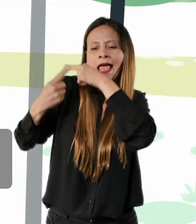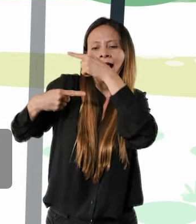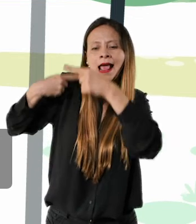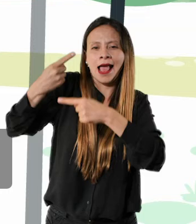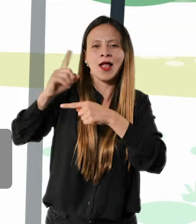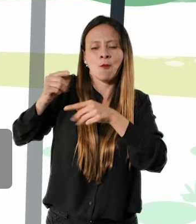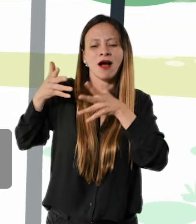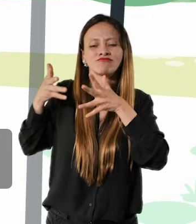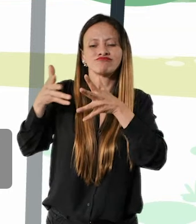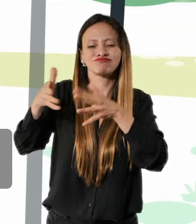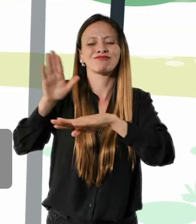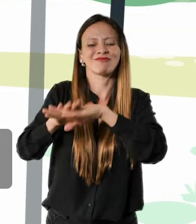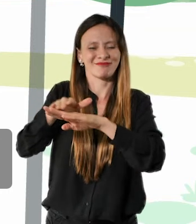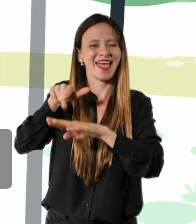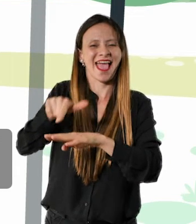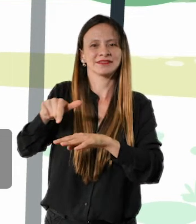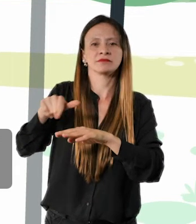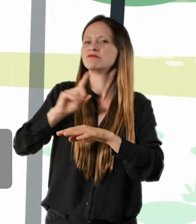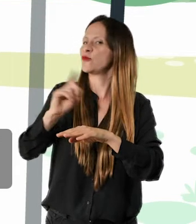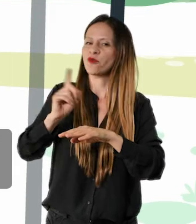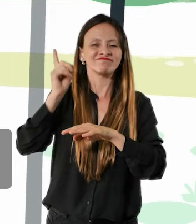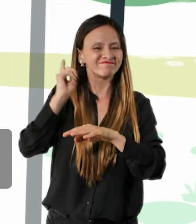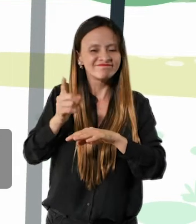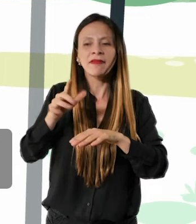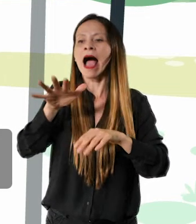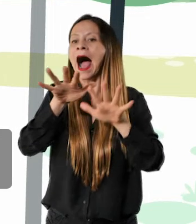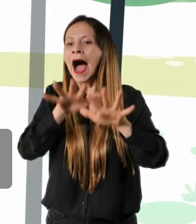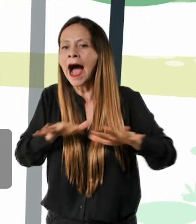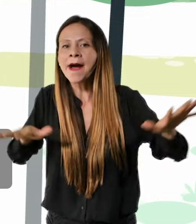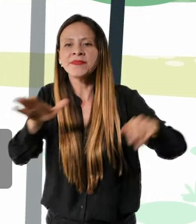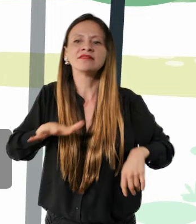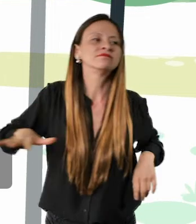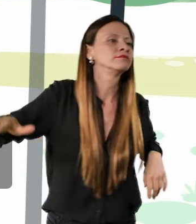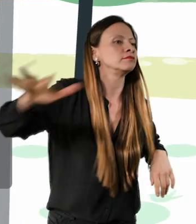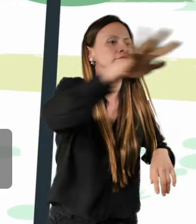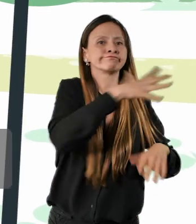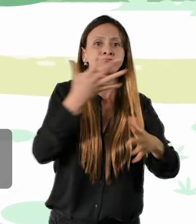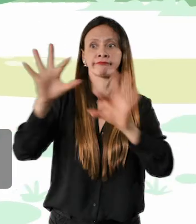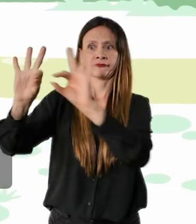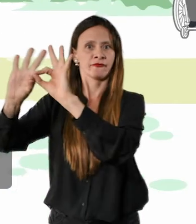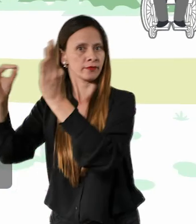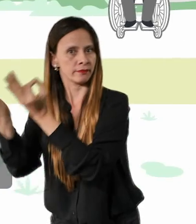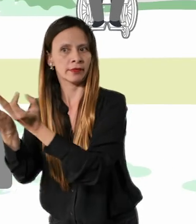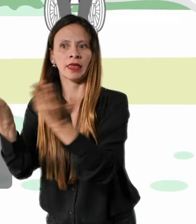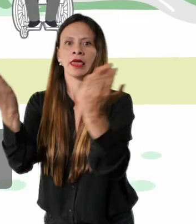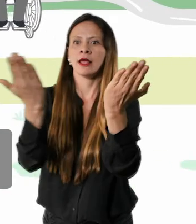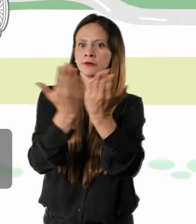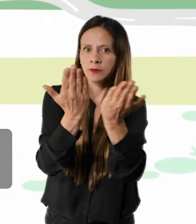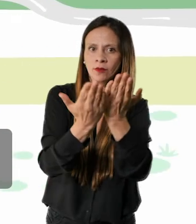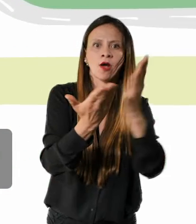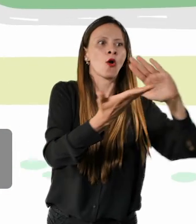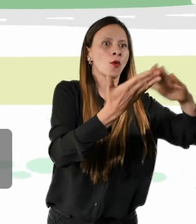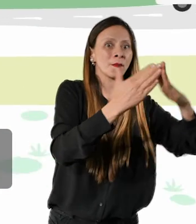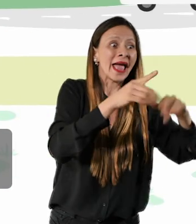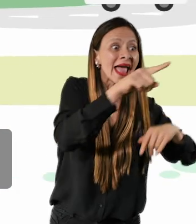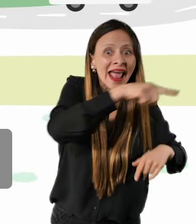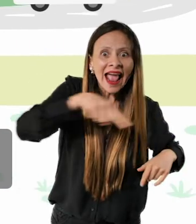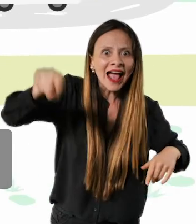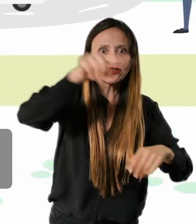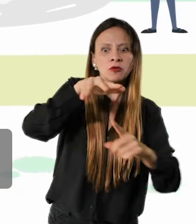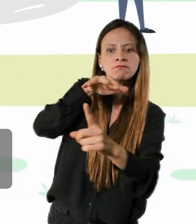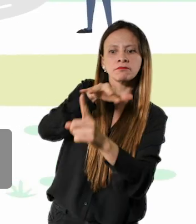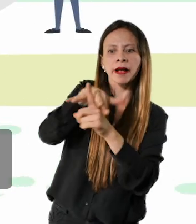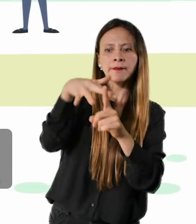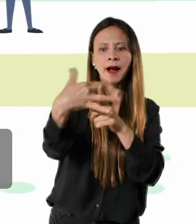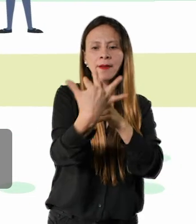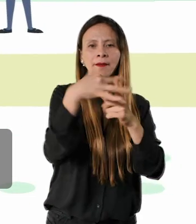las habilidades socioemocionales se desarrollan a lo largo de la vida porque no dependen solamente de factores hereditarios, sino que